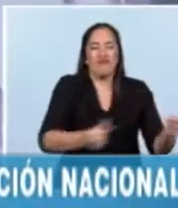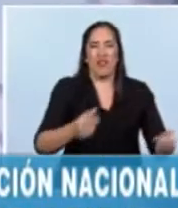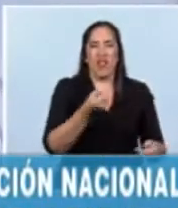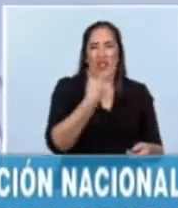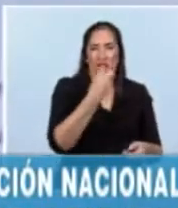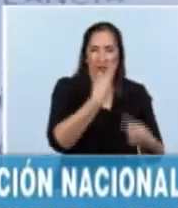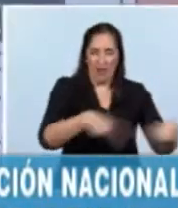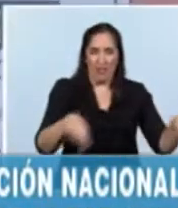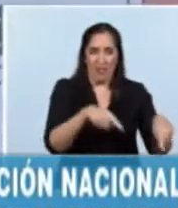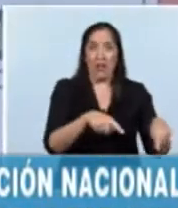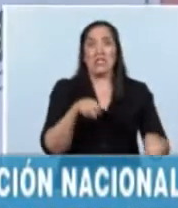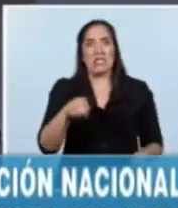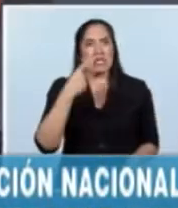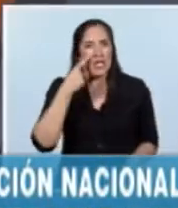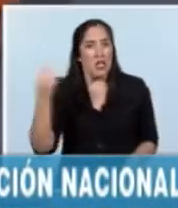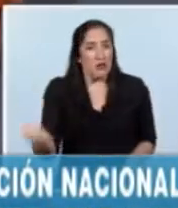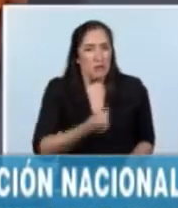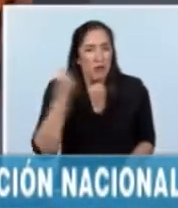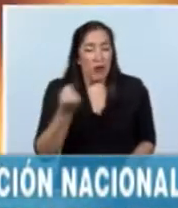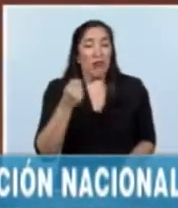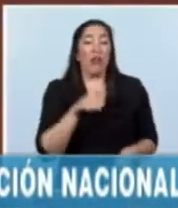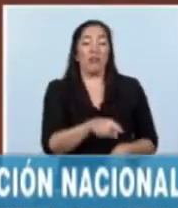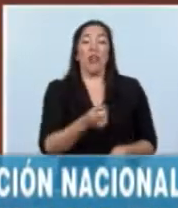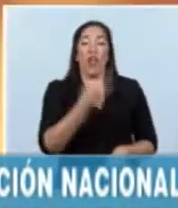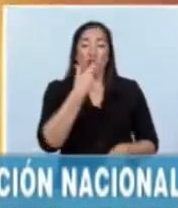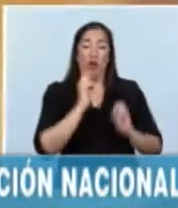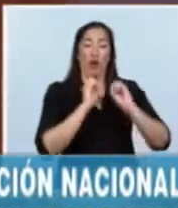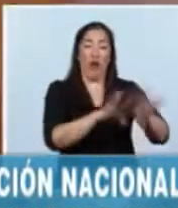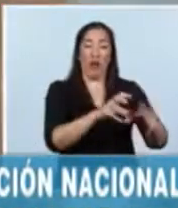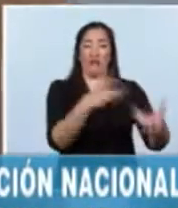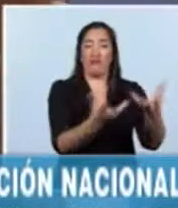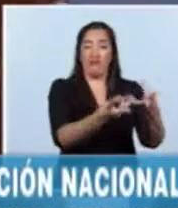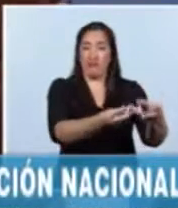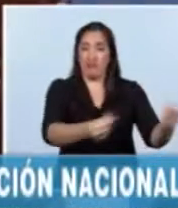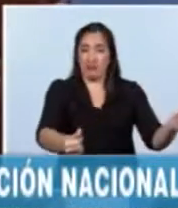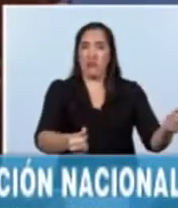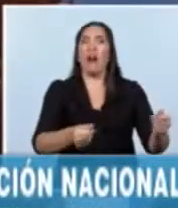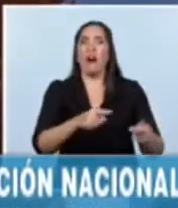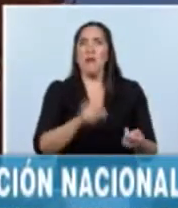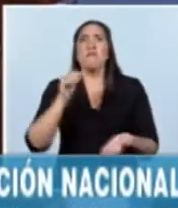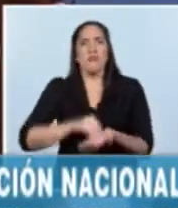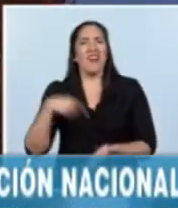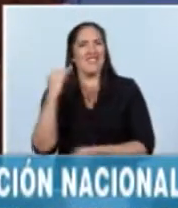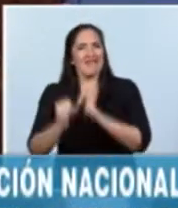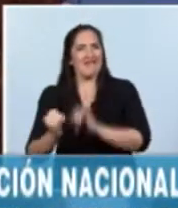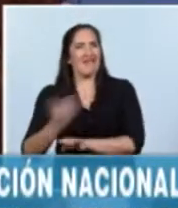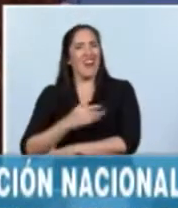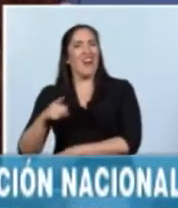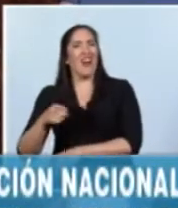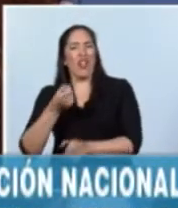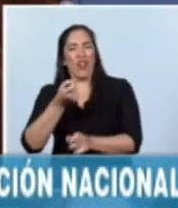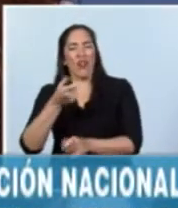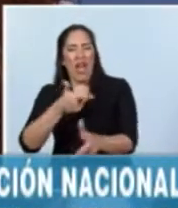Esto es muy importante, tanto la destrucción de la droga como la destrucción de las armas, porque siempre